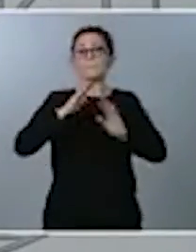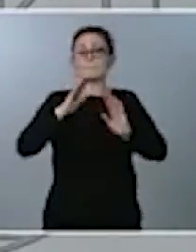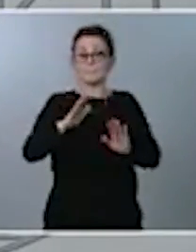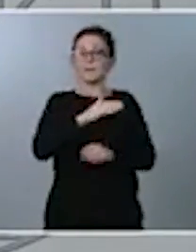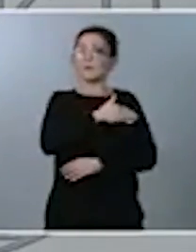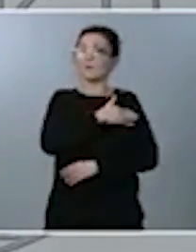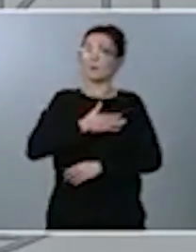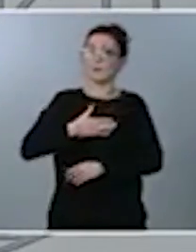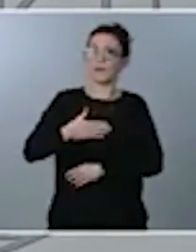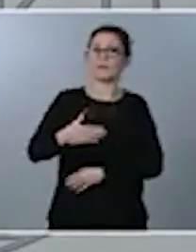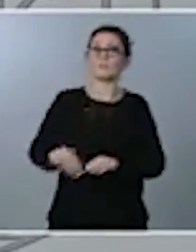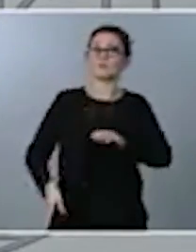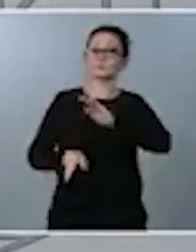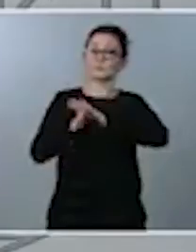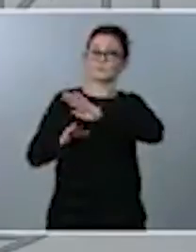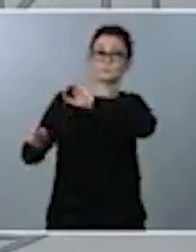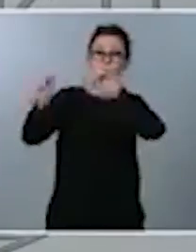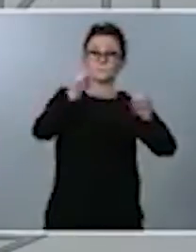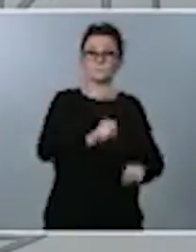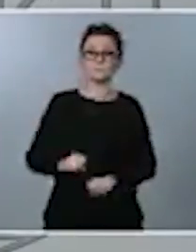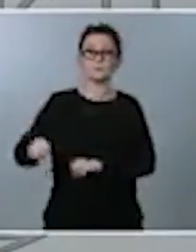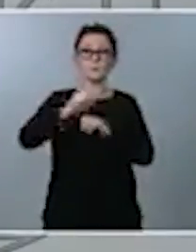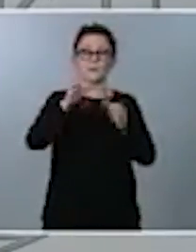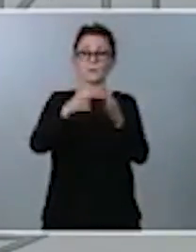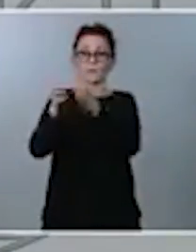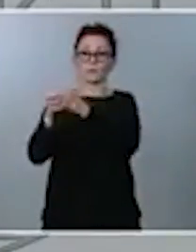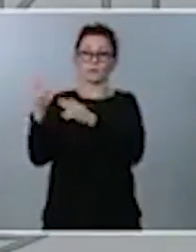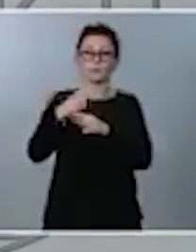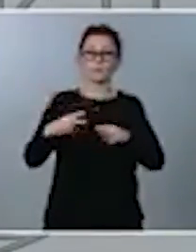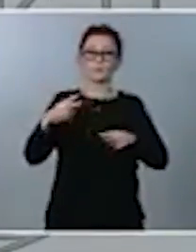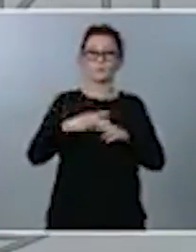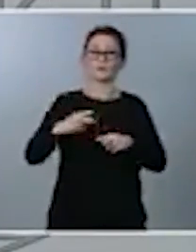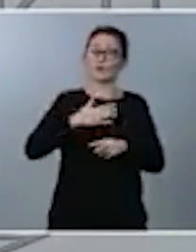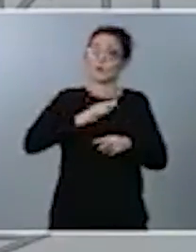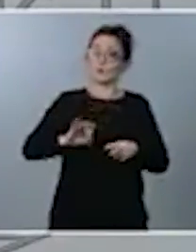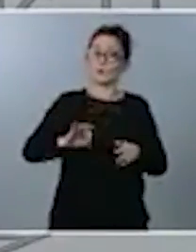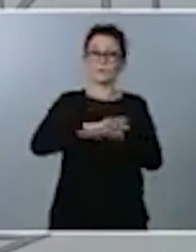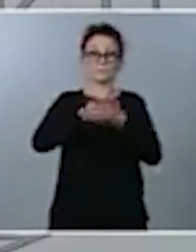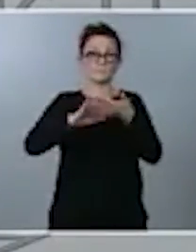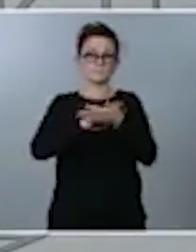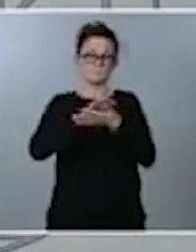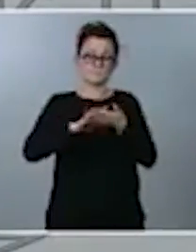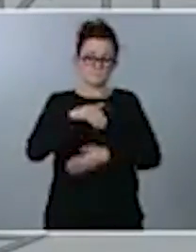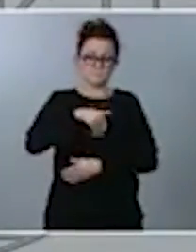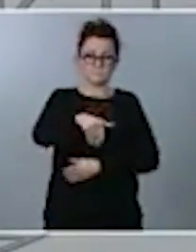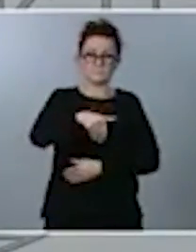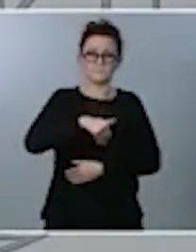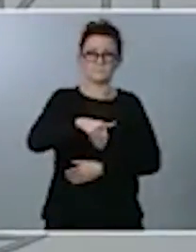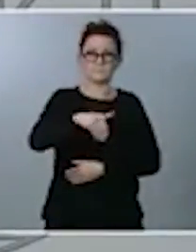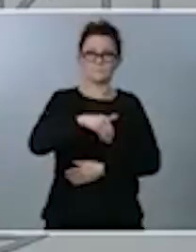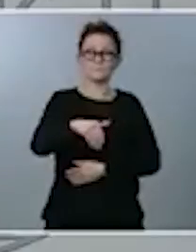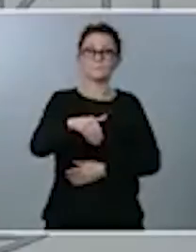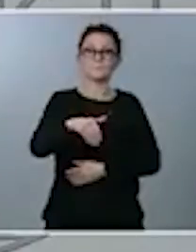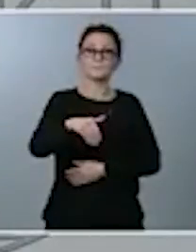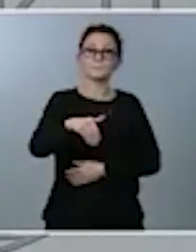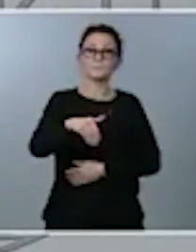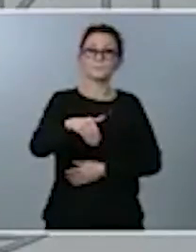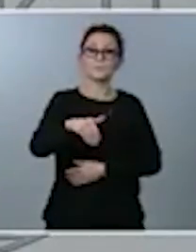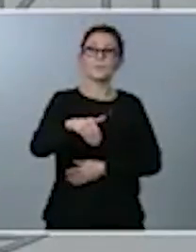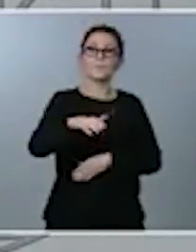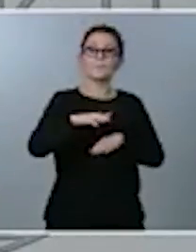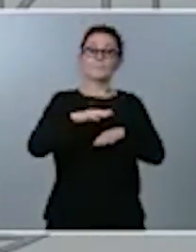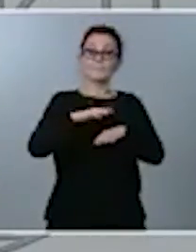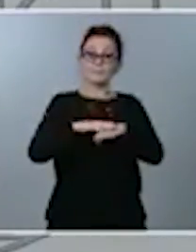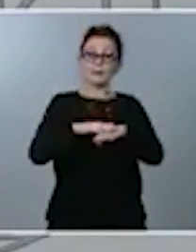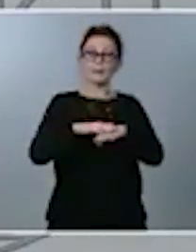para que los partidos políticos puedan abordarla a la mayor brevedad posible, de manera que no se produzca ningún tipo